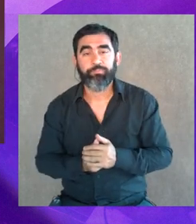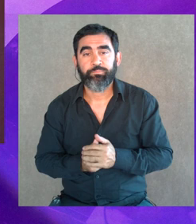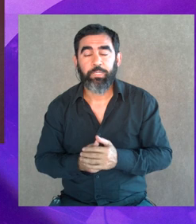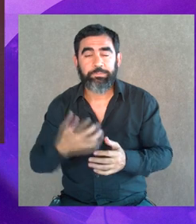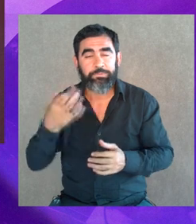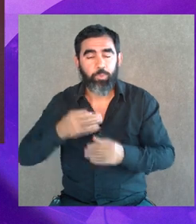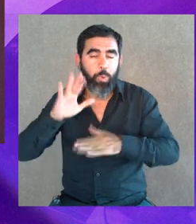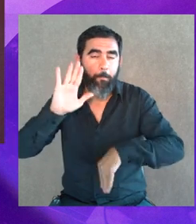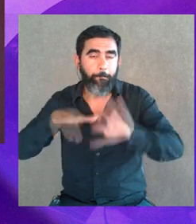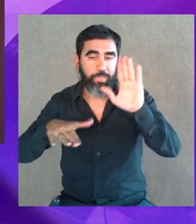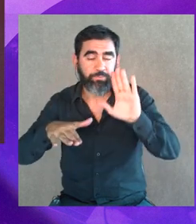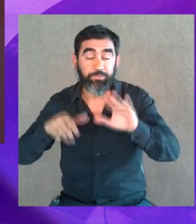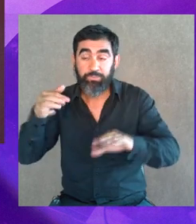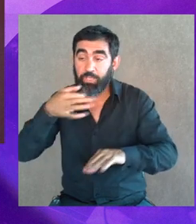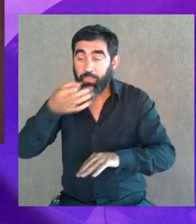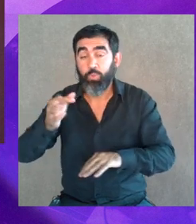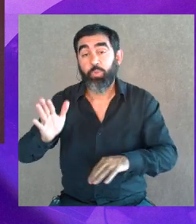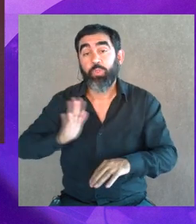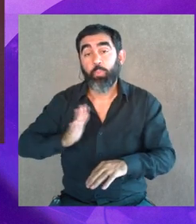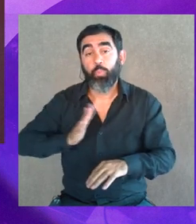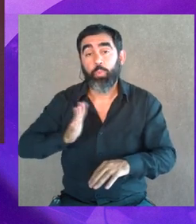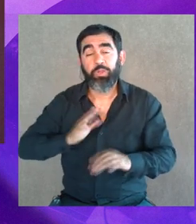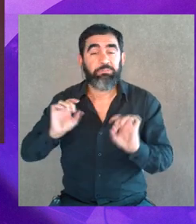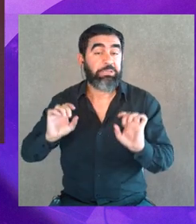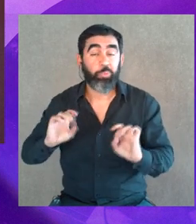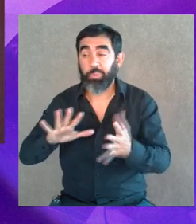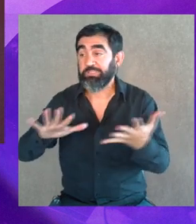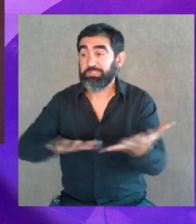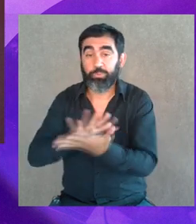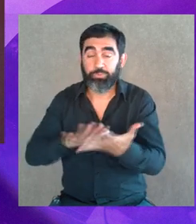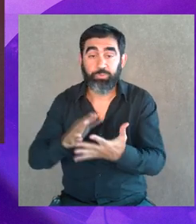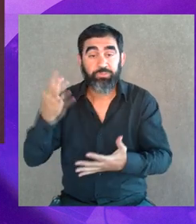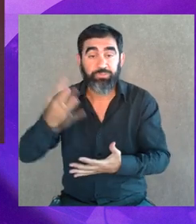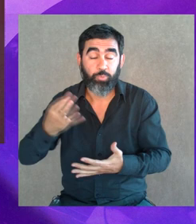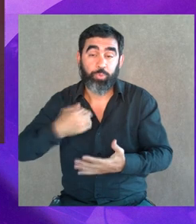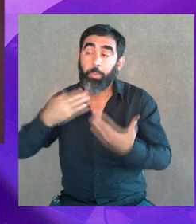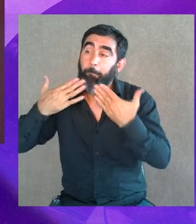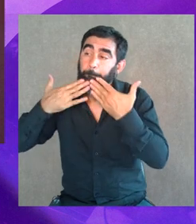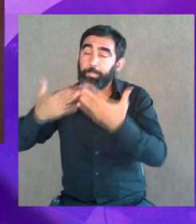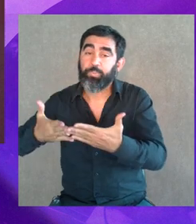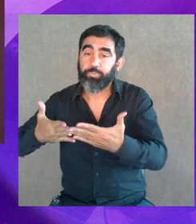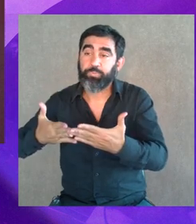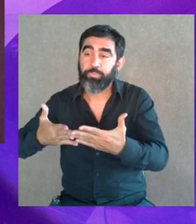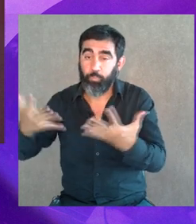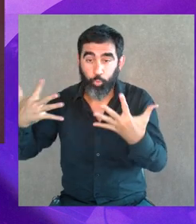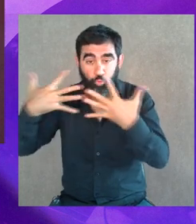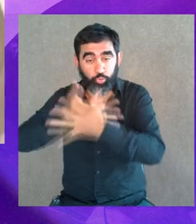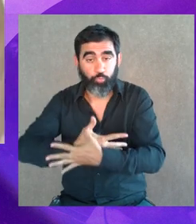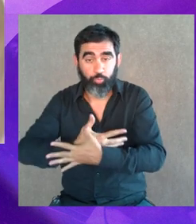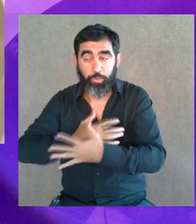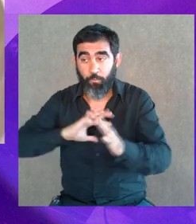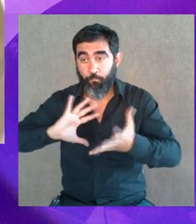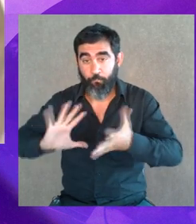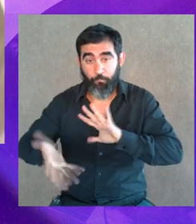los techos. Seguramente son bastantes más. Mónica hablaba de las mujeres que tienen naturalizada la situación y que seguramente si yo voy y le pregunto si es